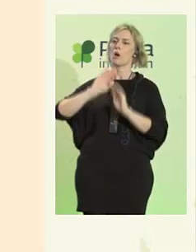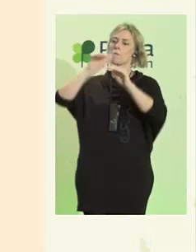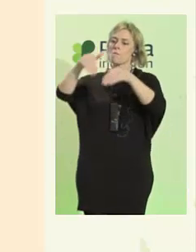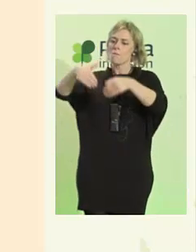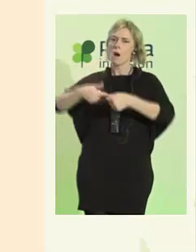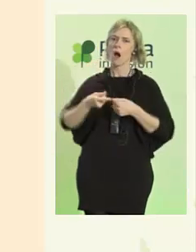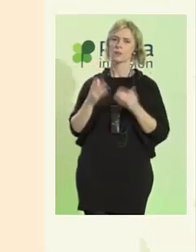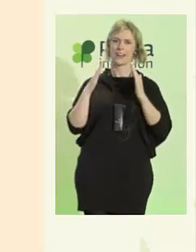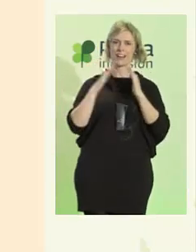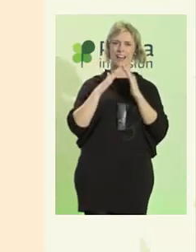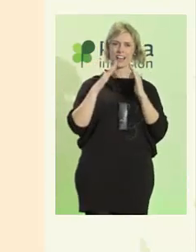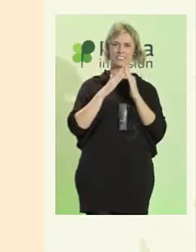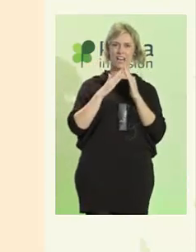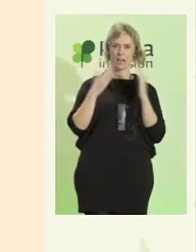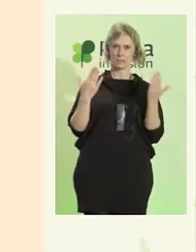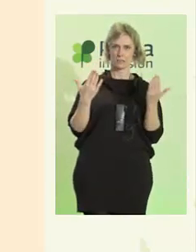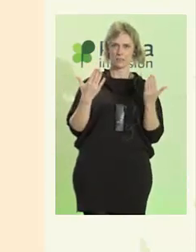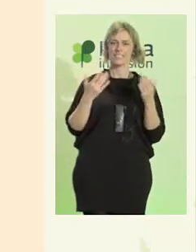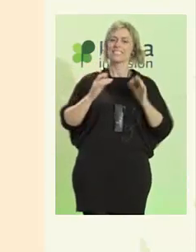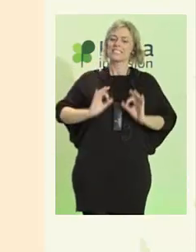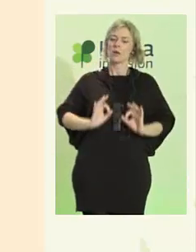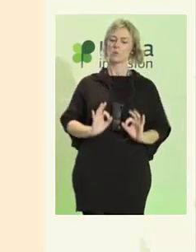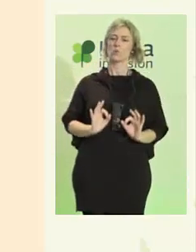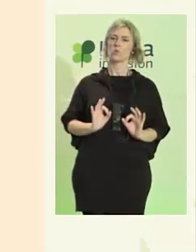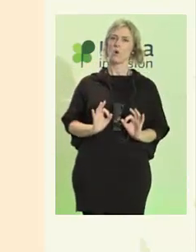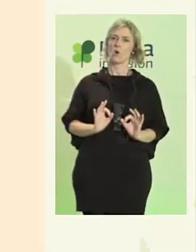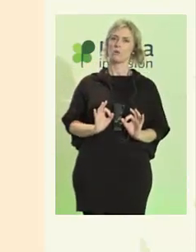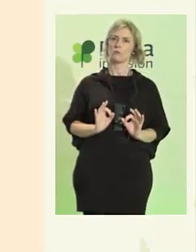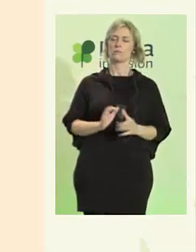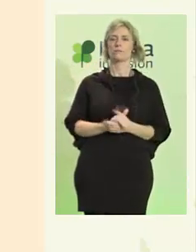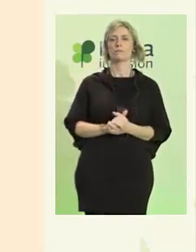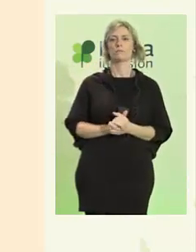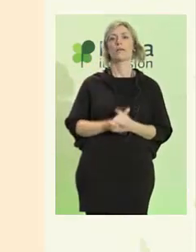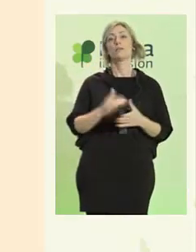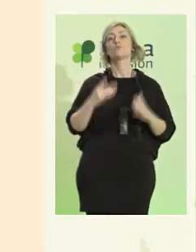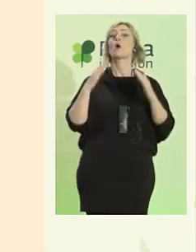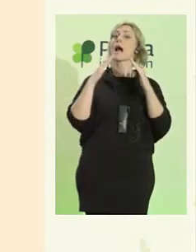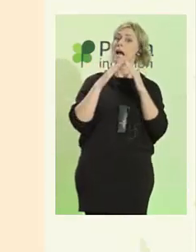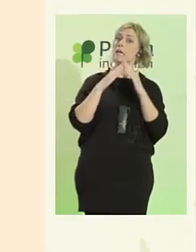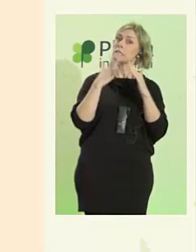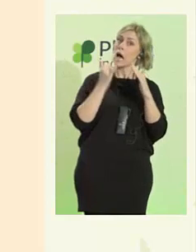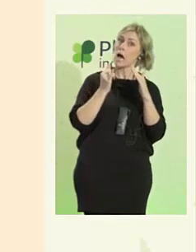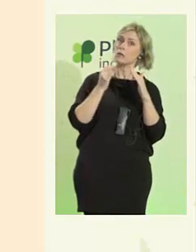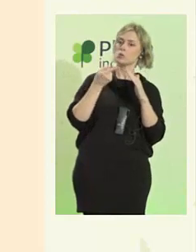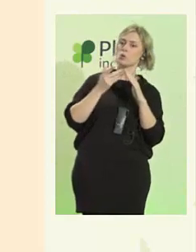Ser ciudadanos consiste en tener una casa de la que salir y luego volver a ella.